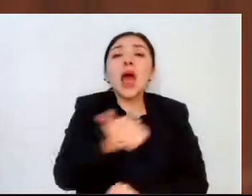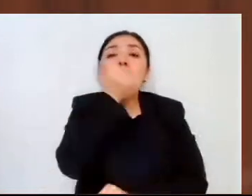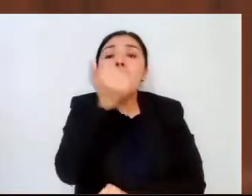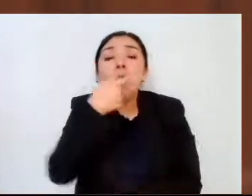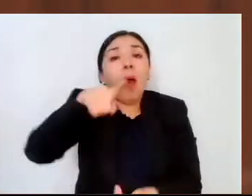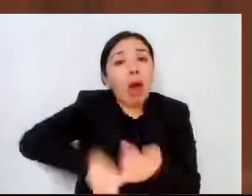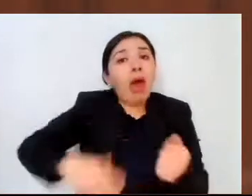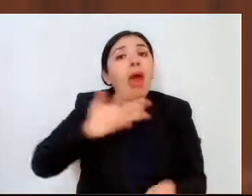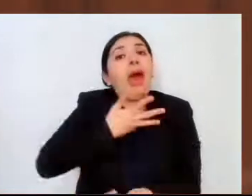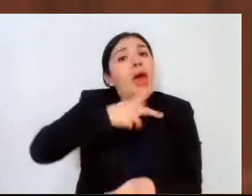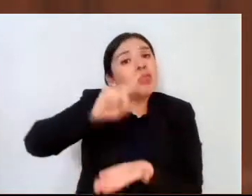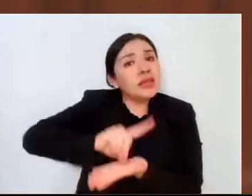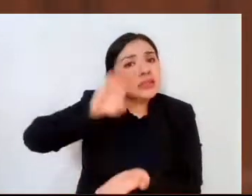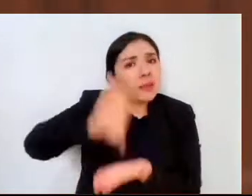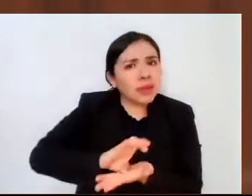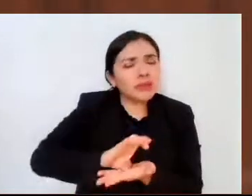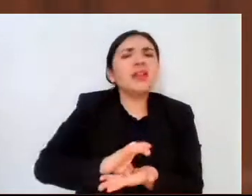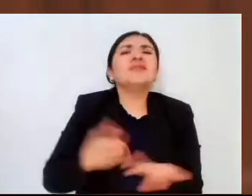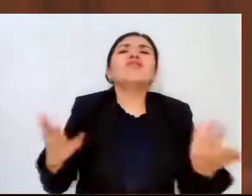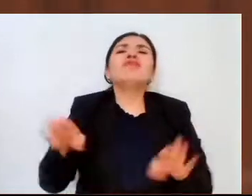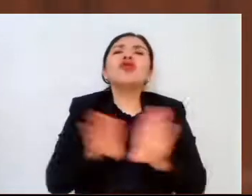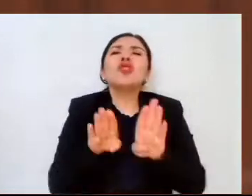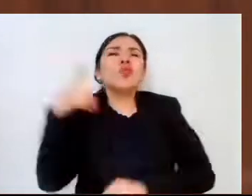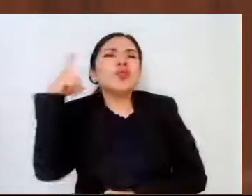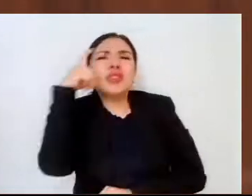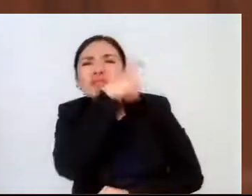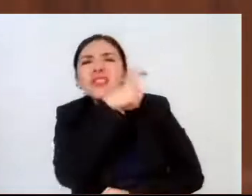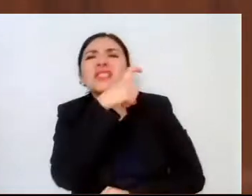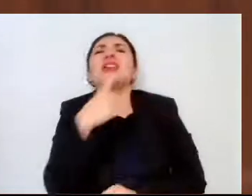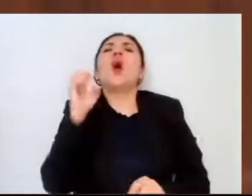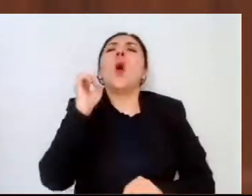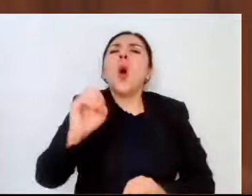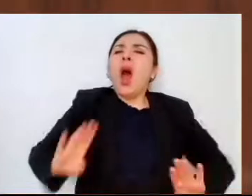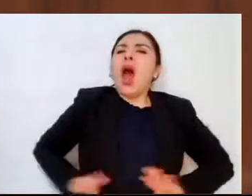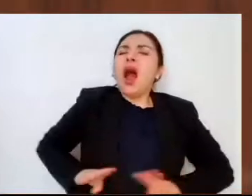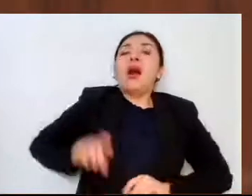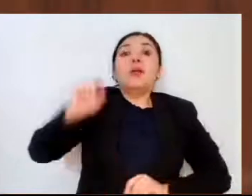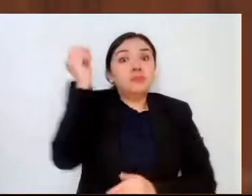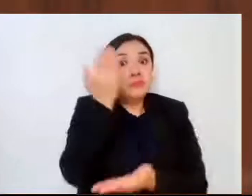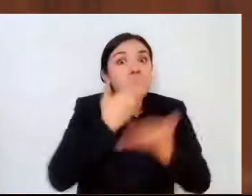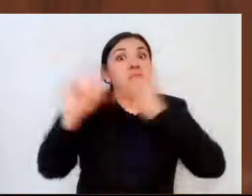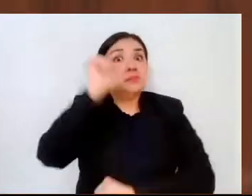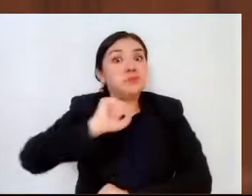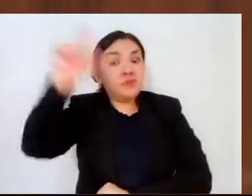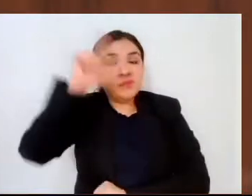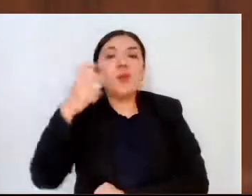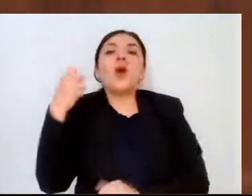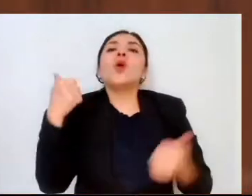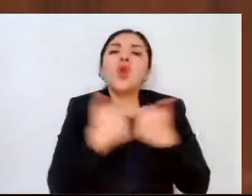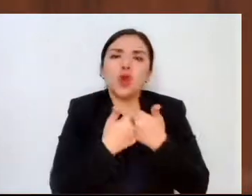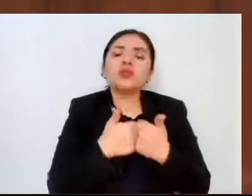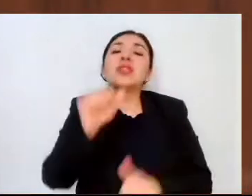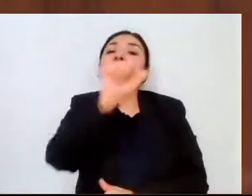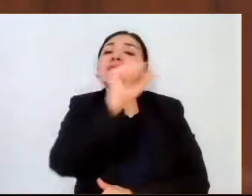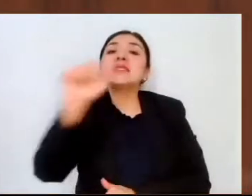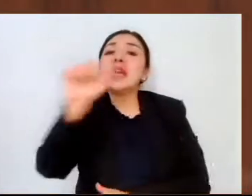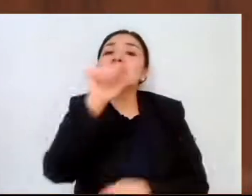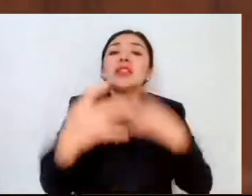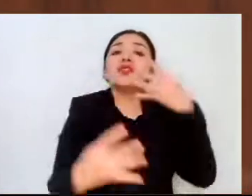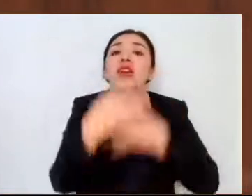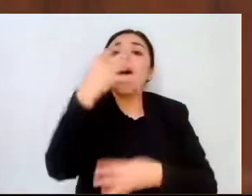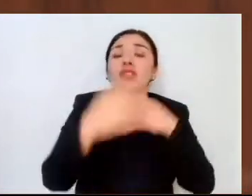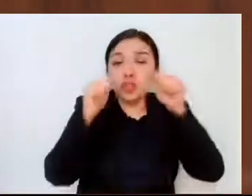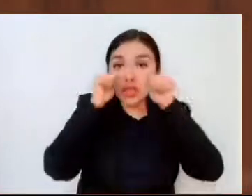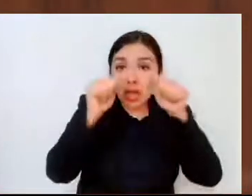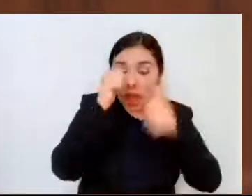discapacidad, dificultad o aptitud sobresaliente a través de 614 servicios.